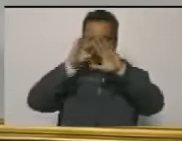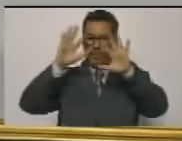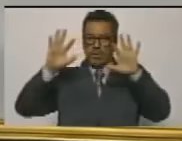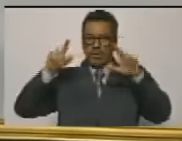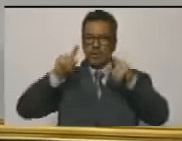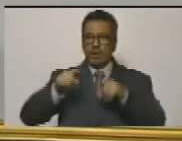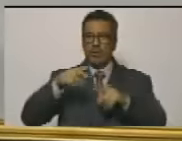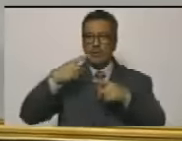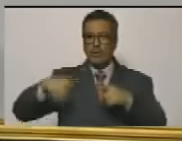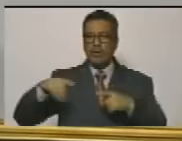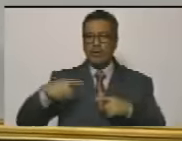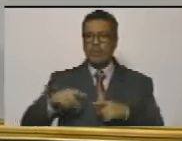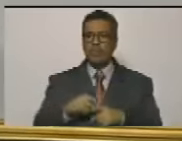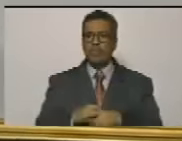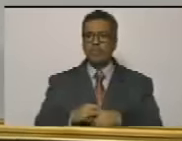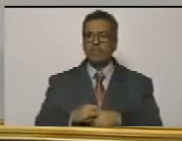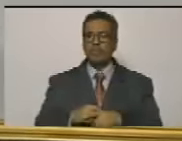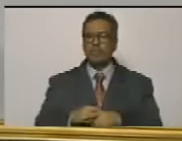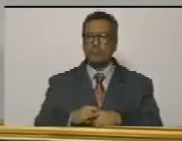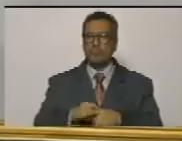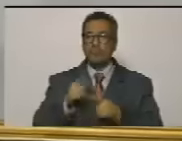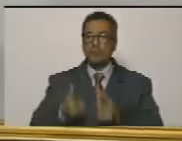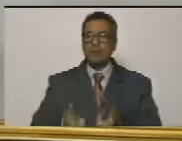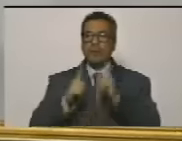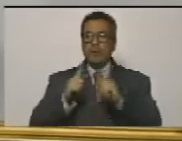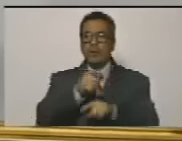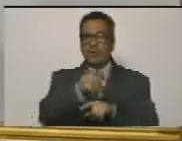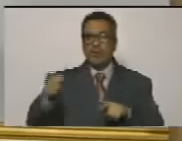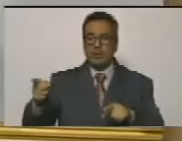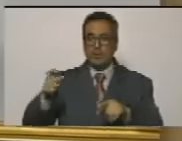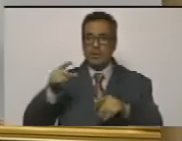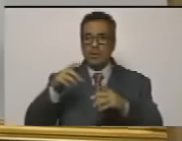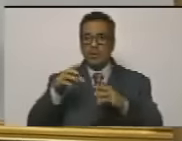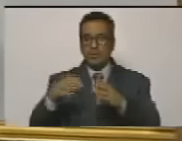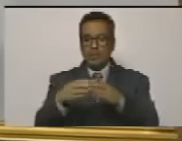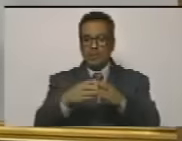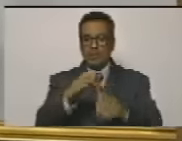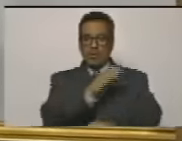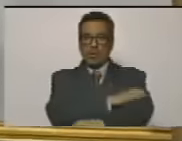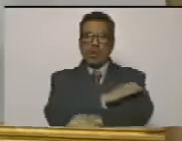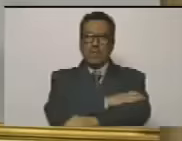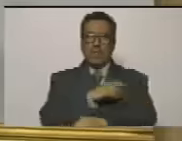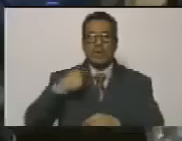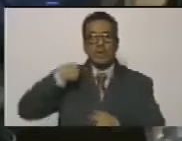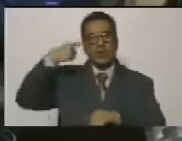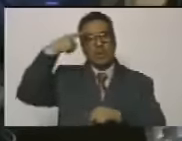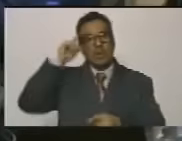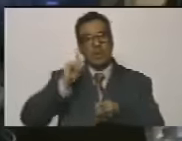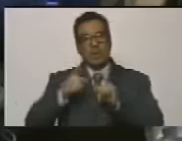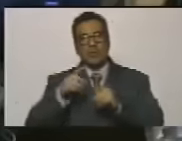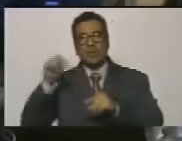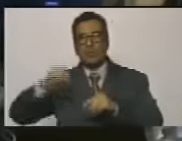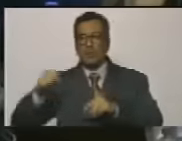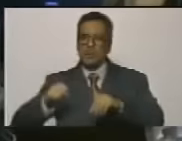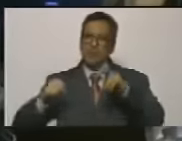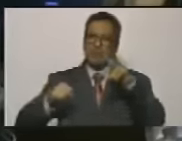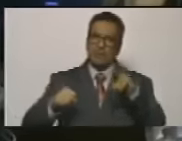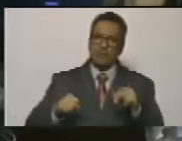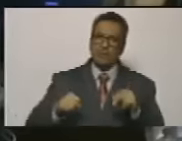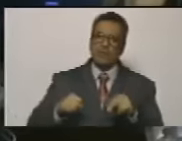democráticas que les permitió a sectores de la oposición que probablemente algunos sí algunos no